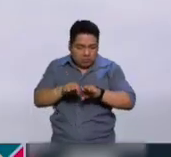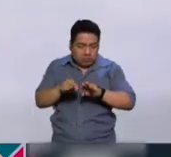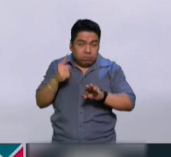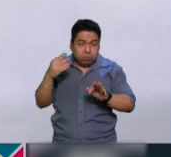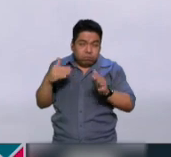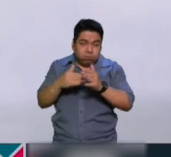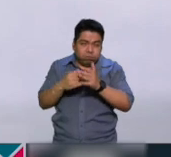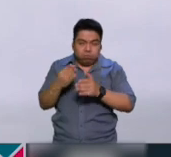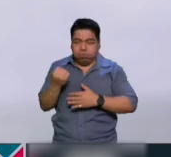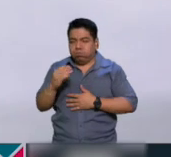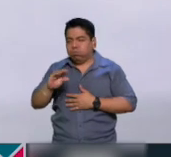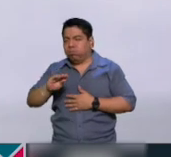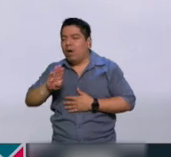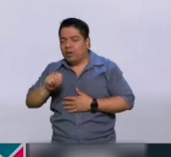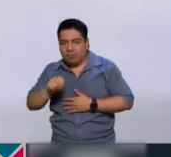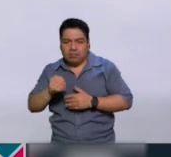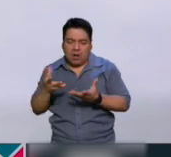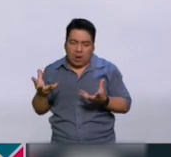1989.